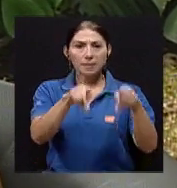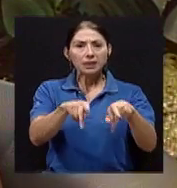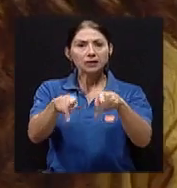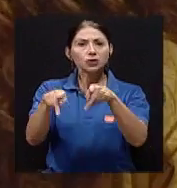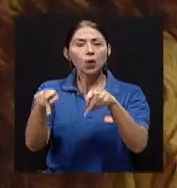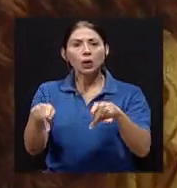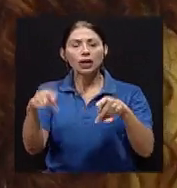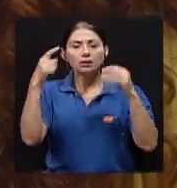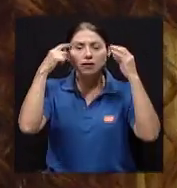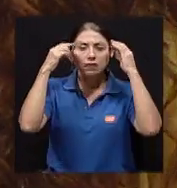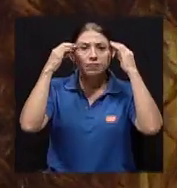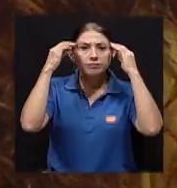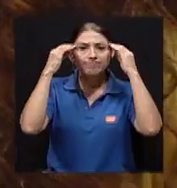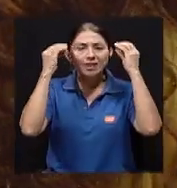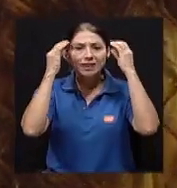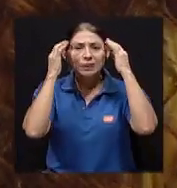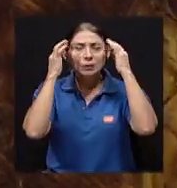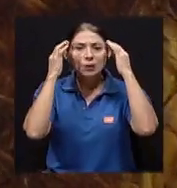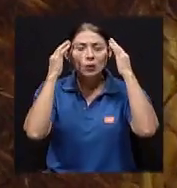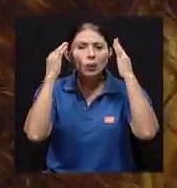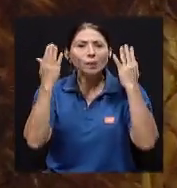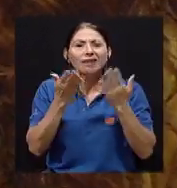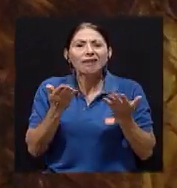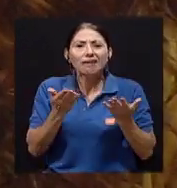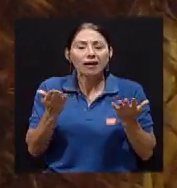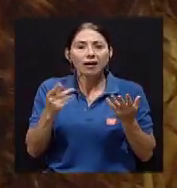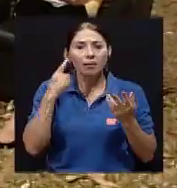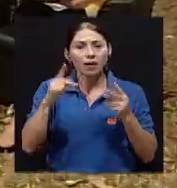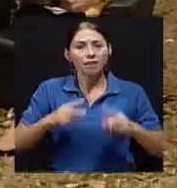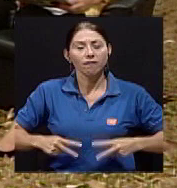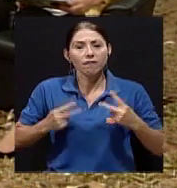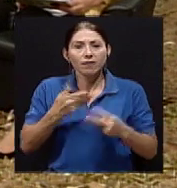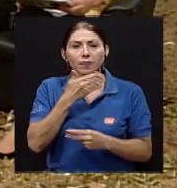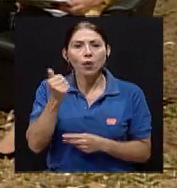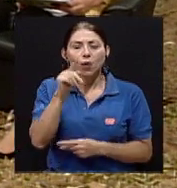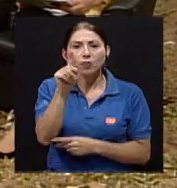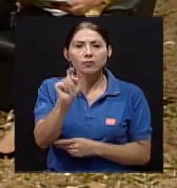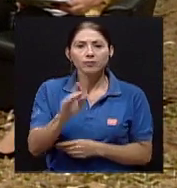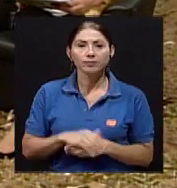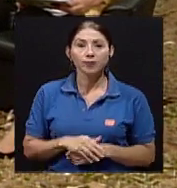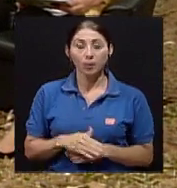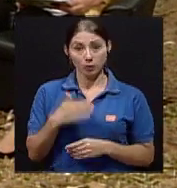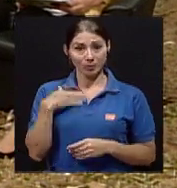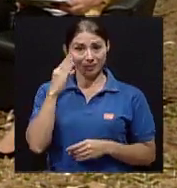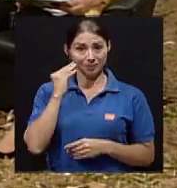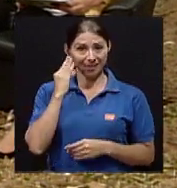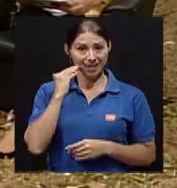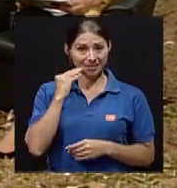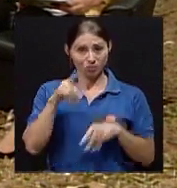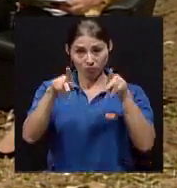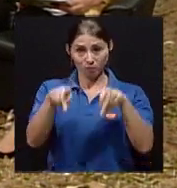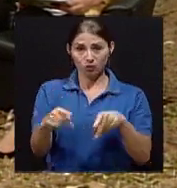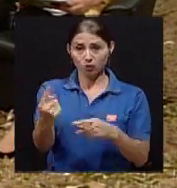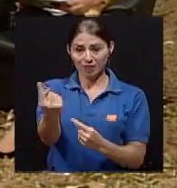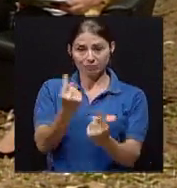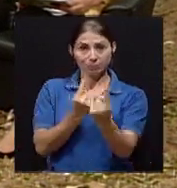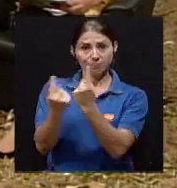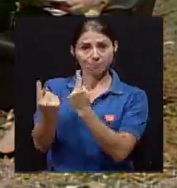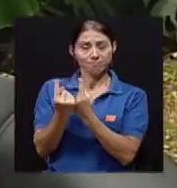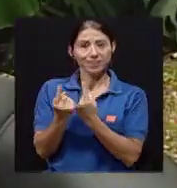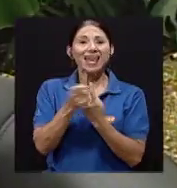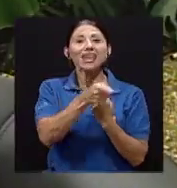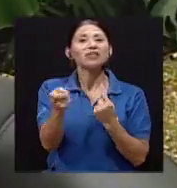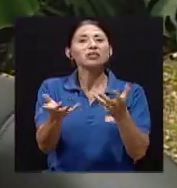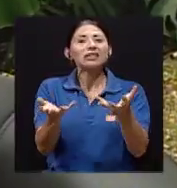para poder vivir mejor, verdad? Bueno, desde mi experiencia, obviamente en la consulta psicológica, por querer estar felices,